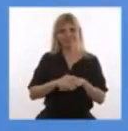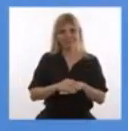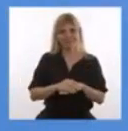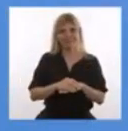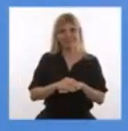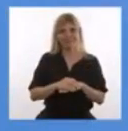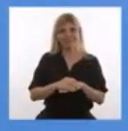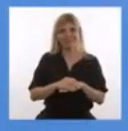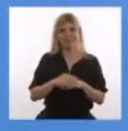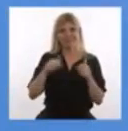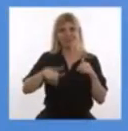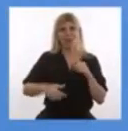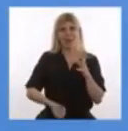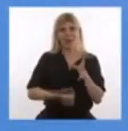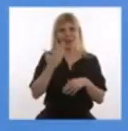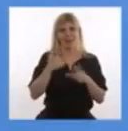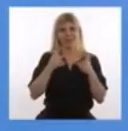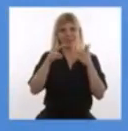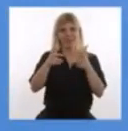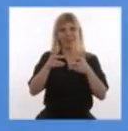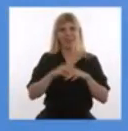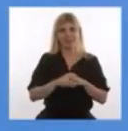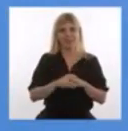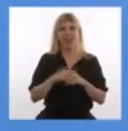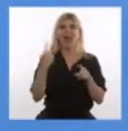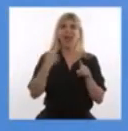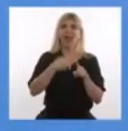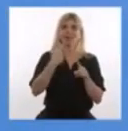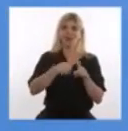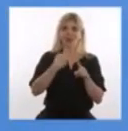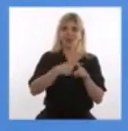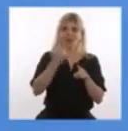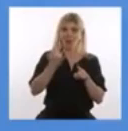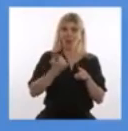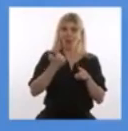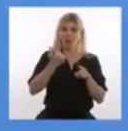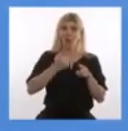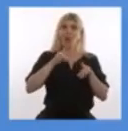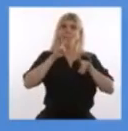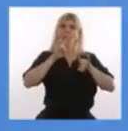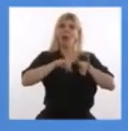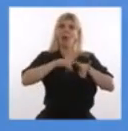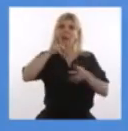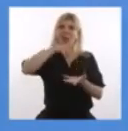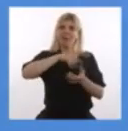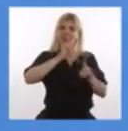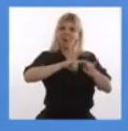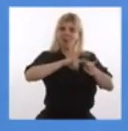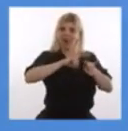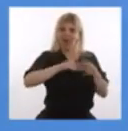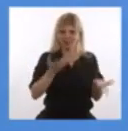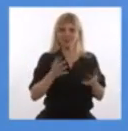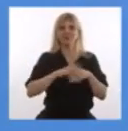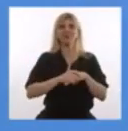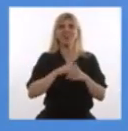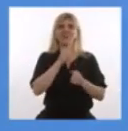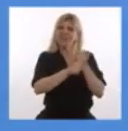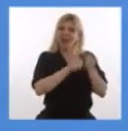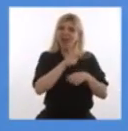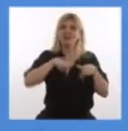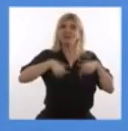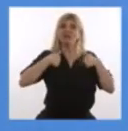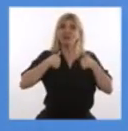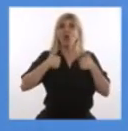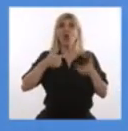Lo dije esta mañana en un acto que tuve que ir a Volkswagen. A veces me pregunto, y lo dije ayer en la UIA, si somos